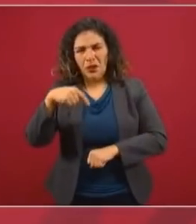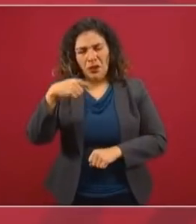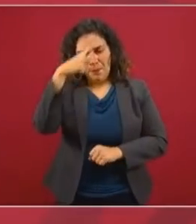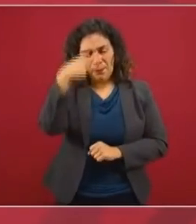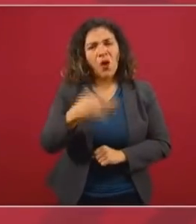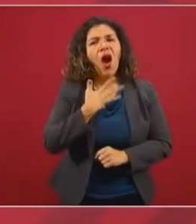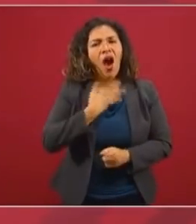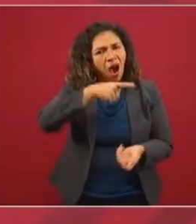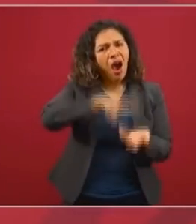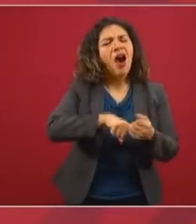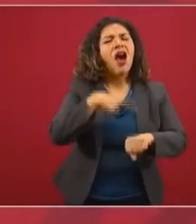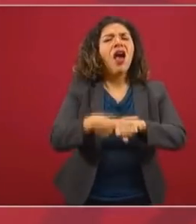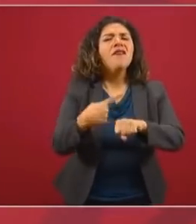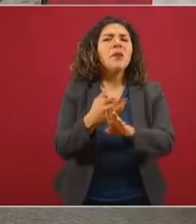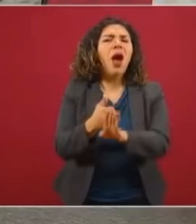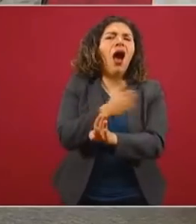crónicas? Además,